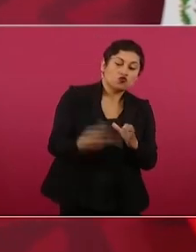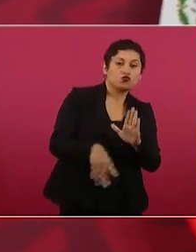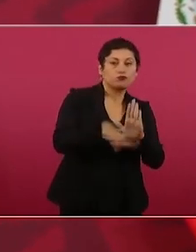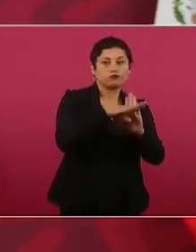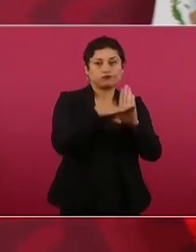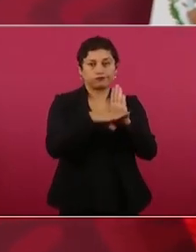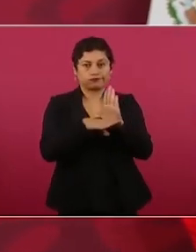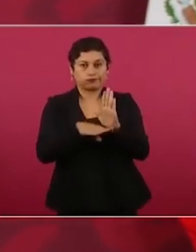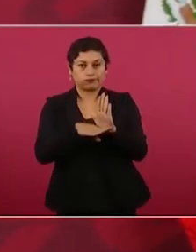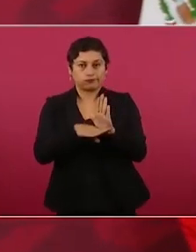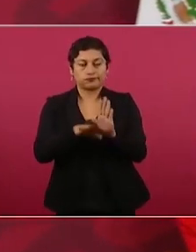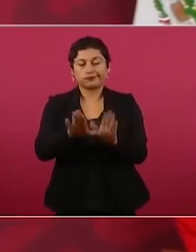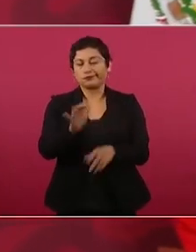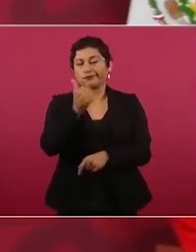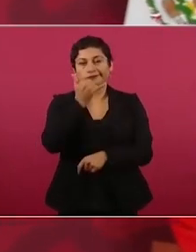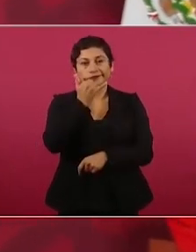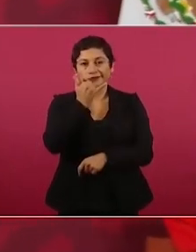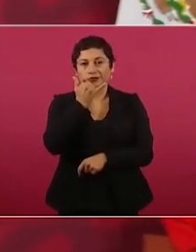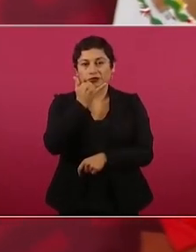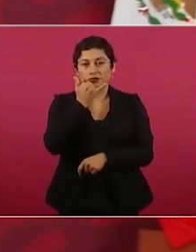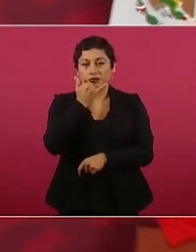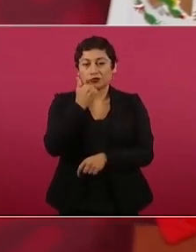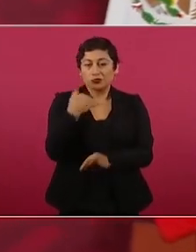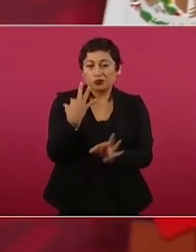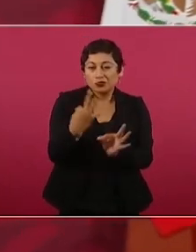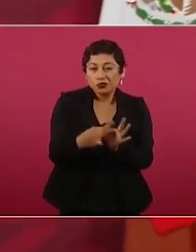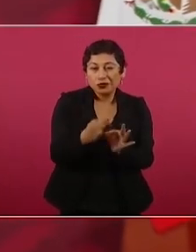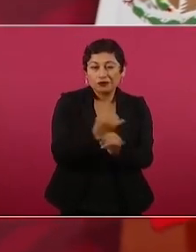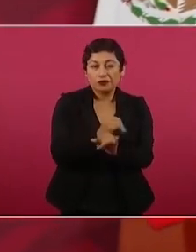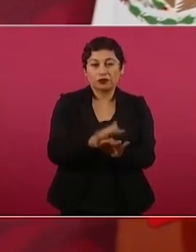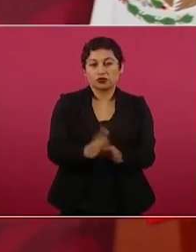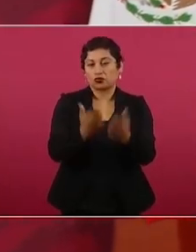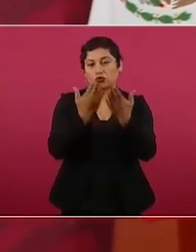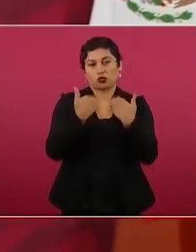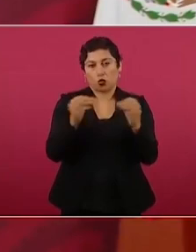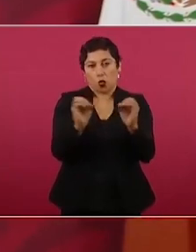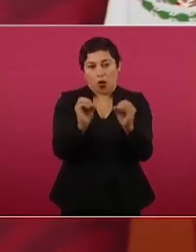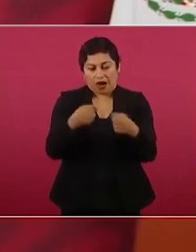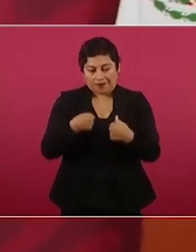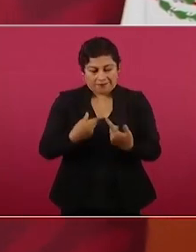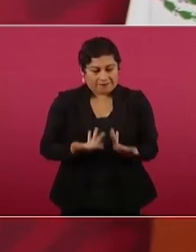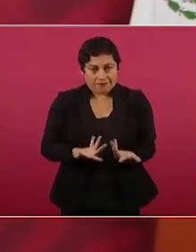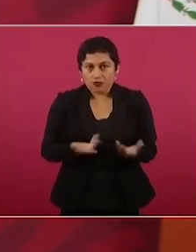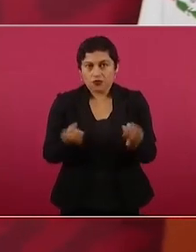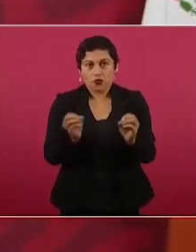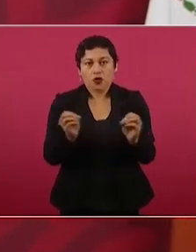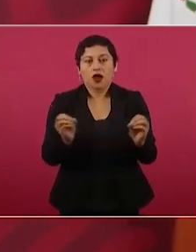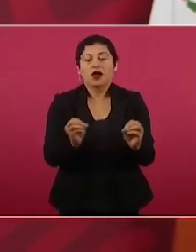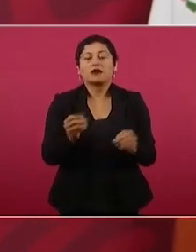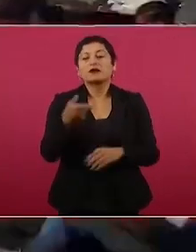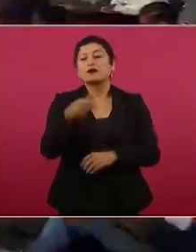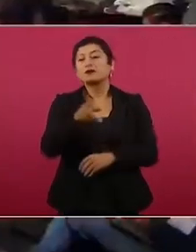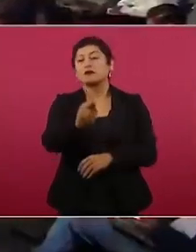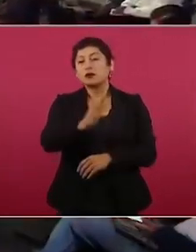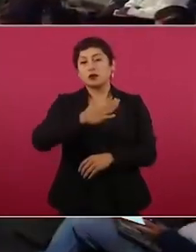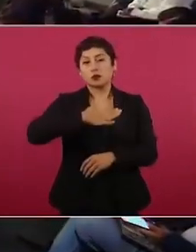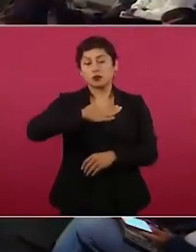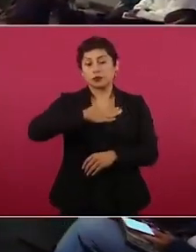el dato exacto este yo lo que creo es que tiene que haber